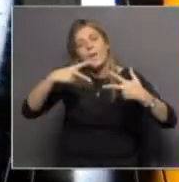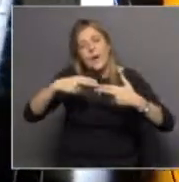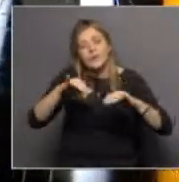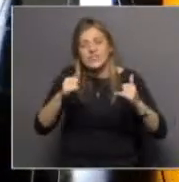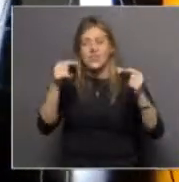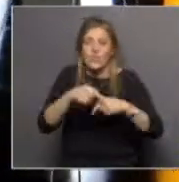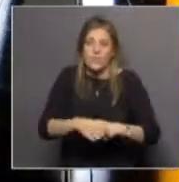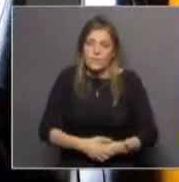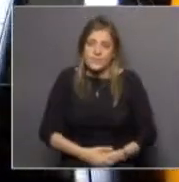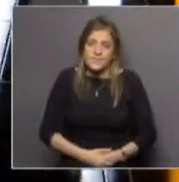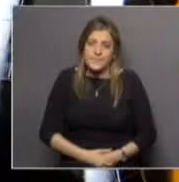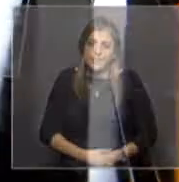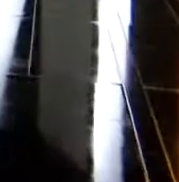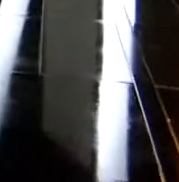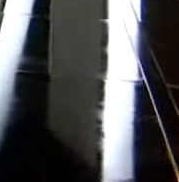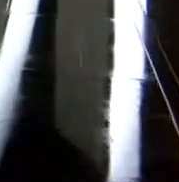ya volvemos